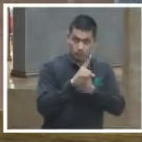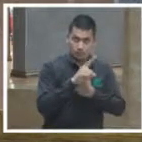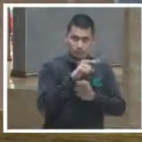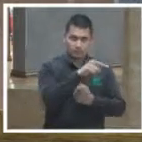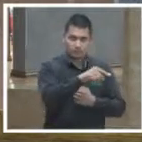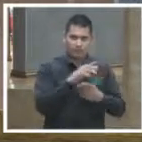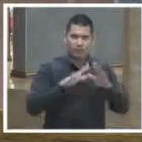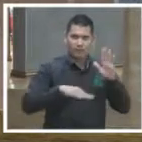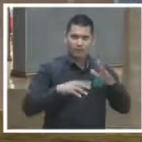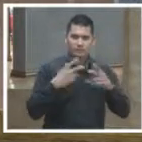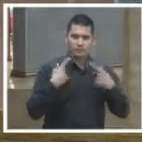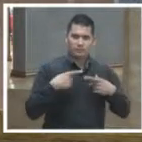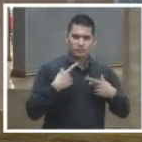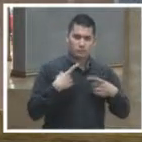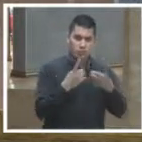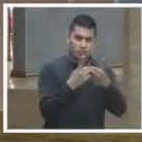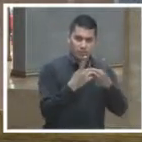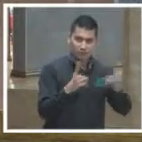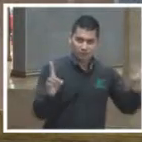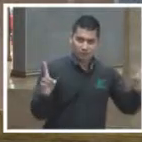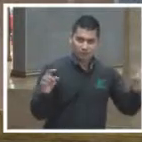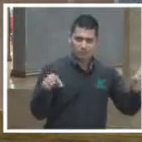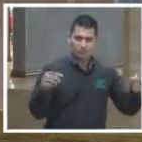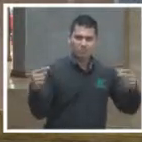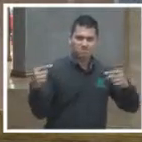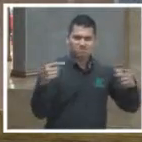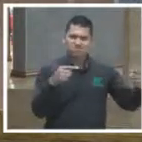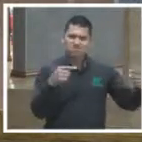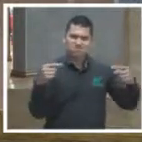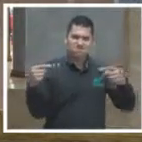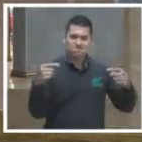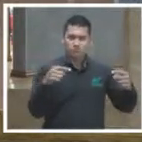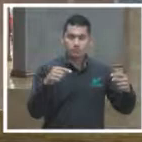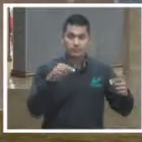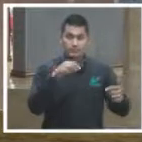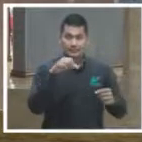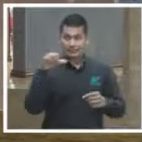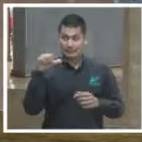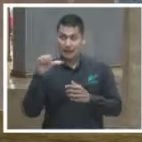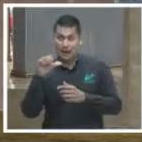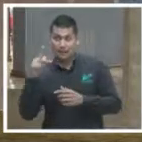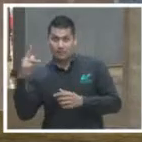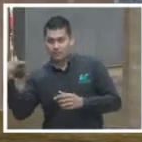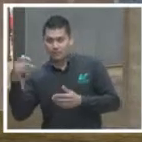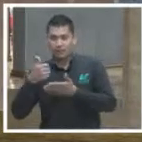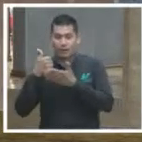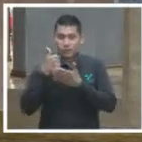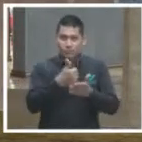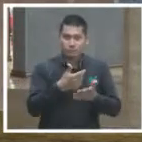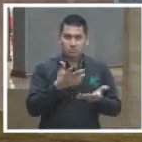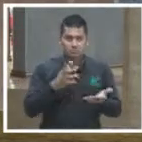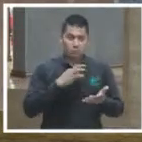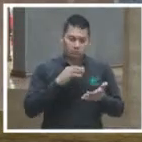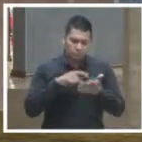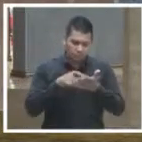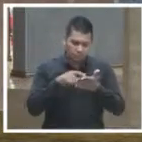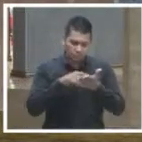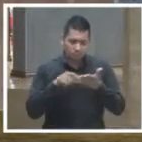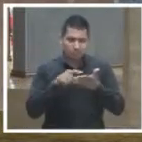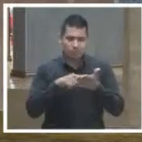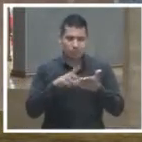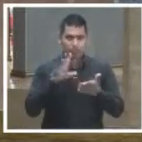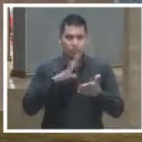divorciando y a partir de este software lo que está